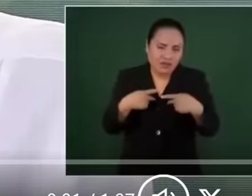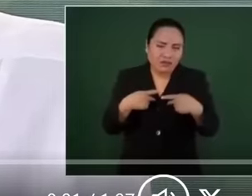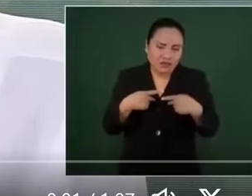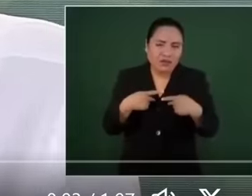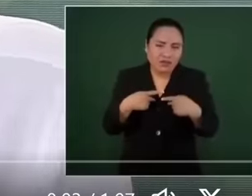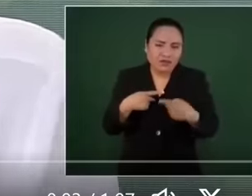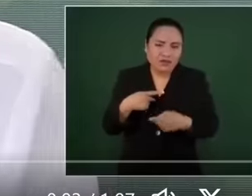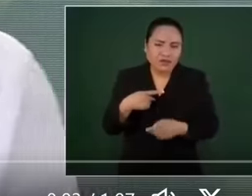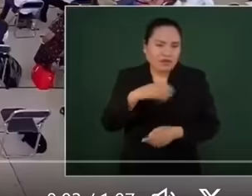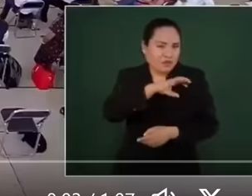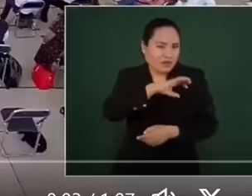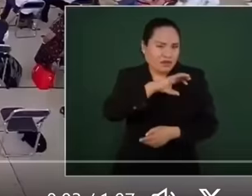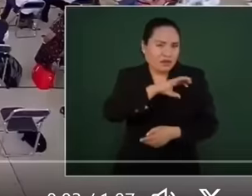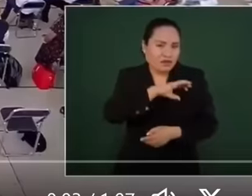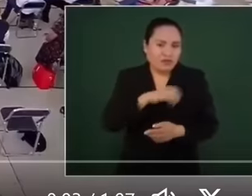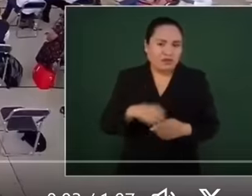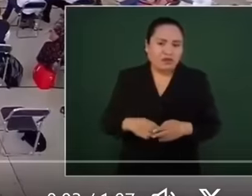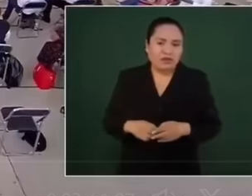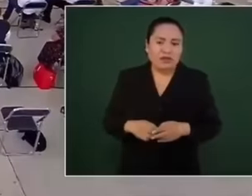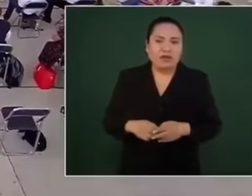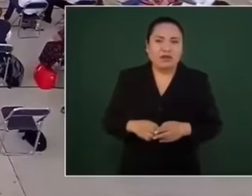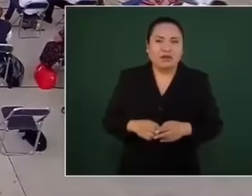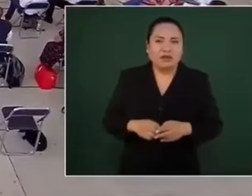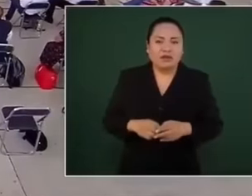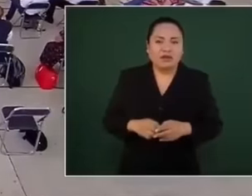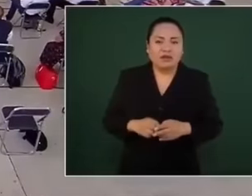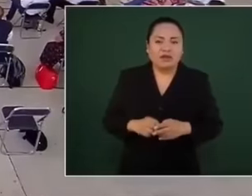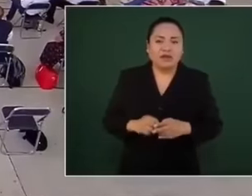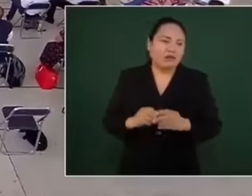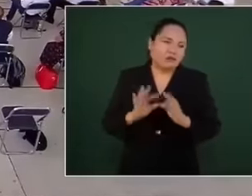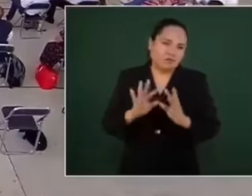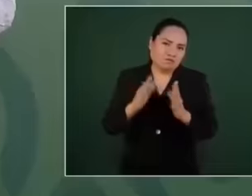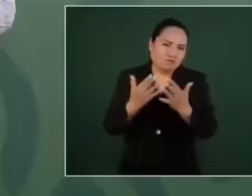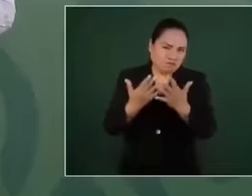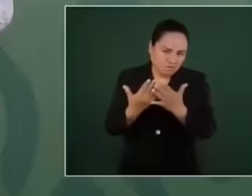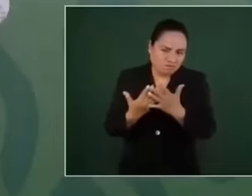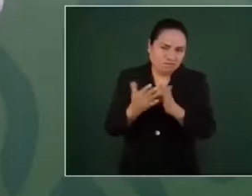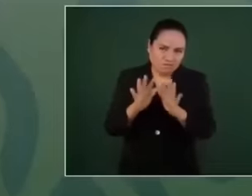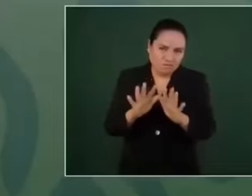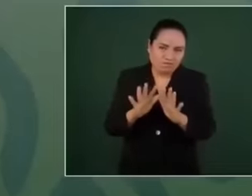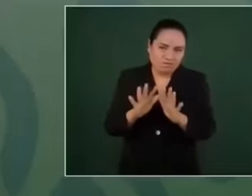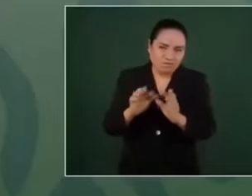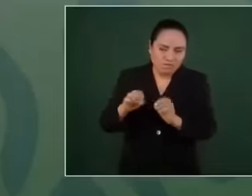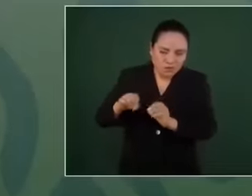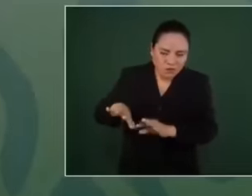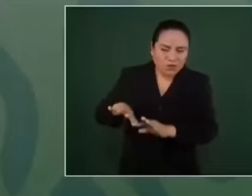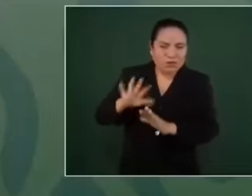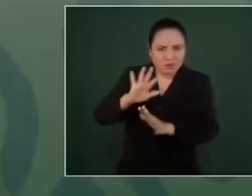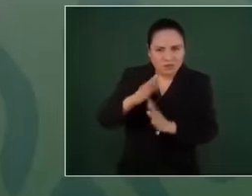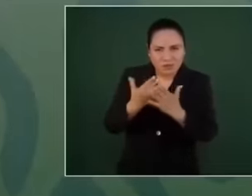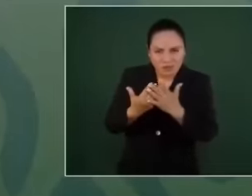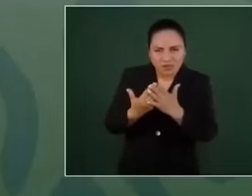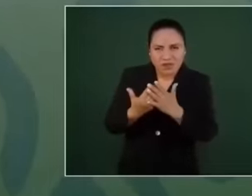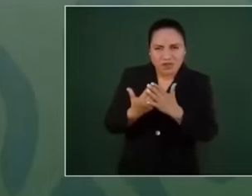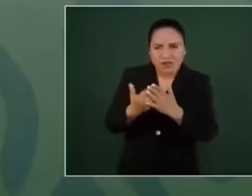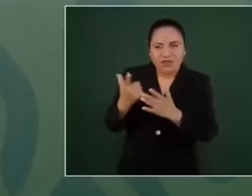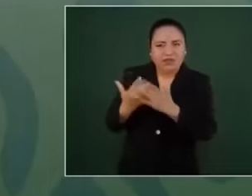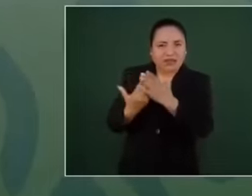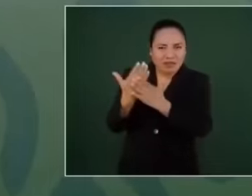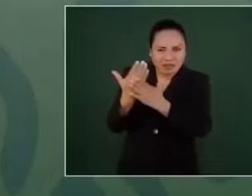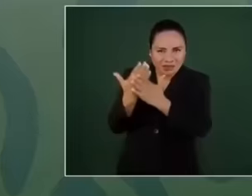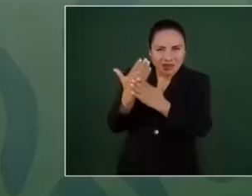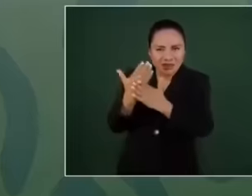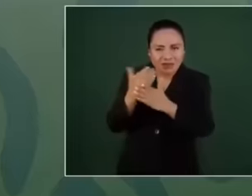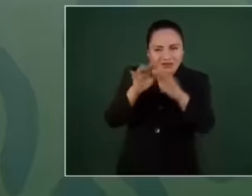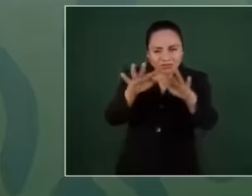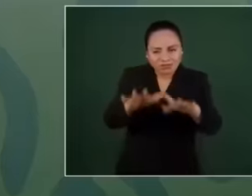a suspender las mañaneras, no por mandato o por órdenes del